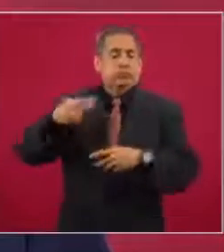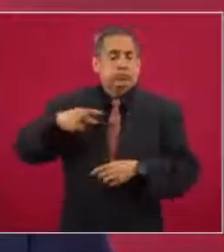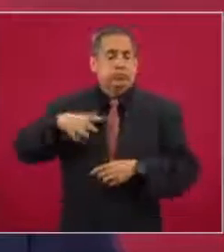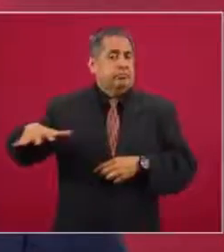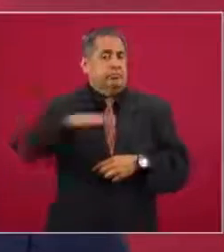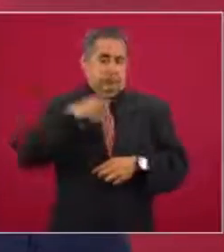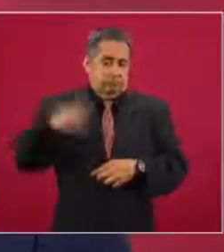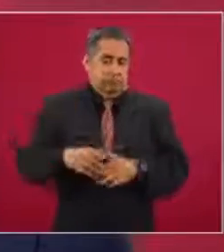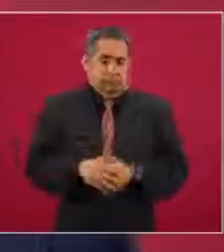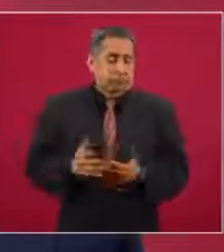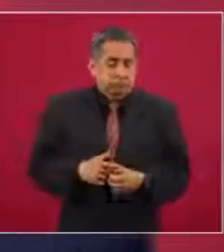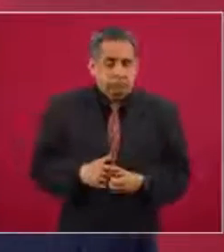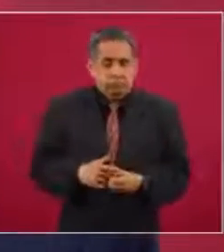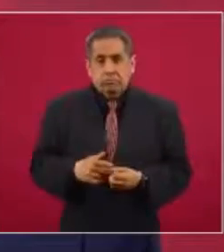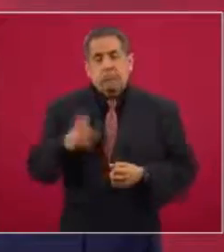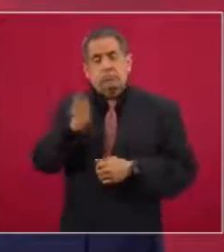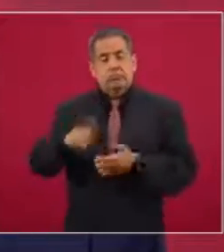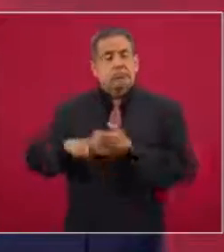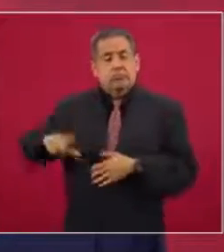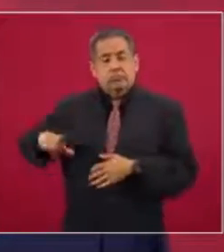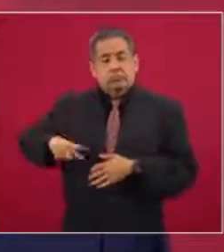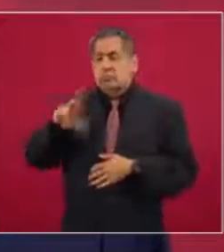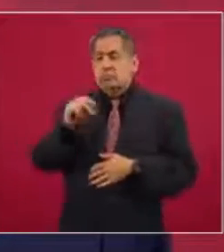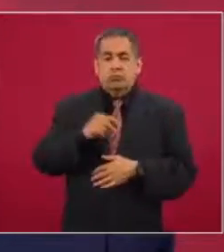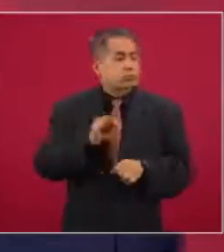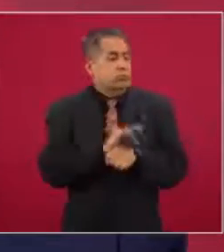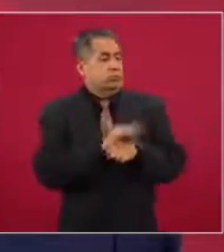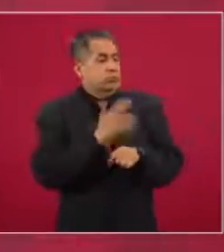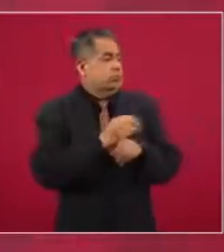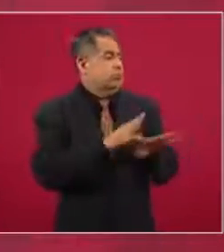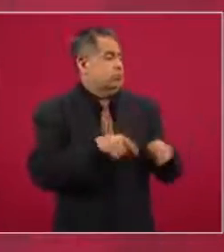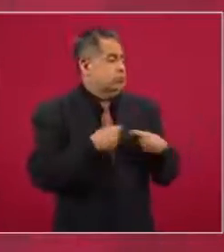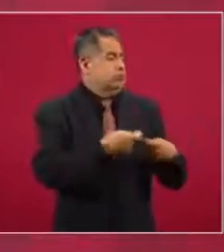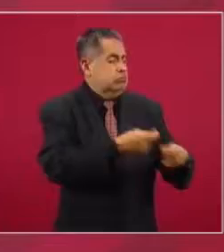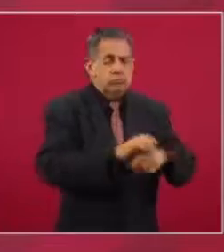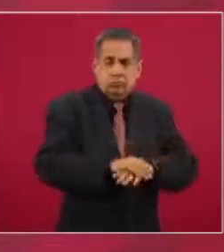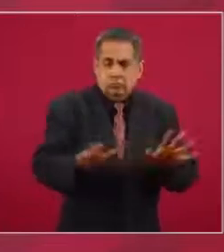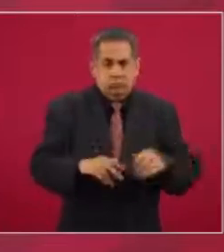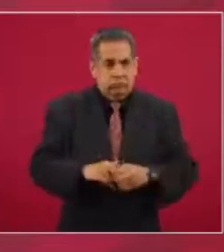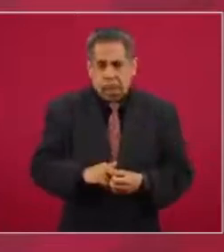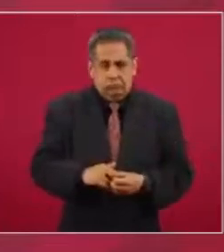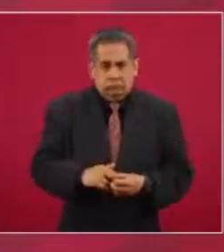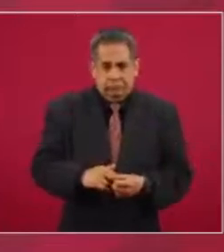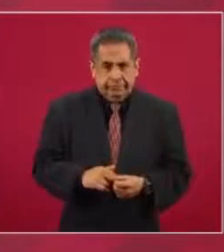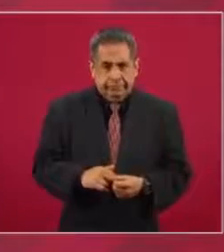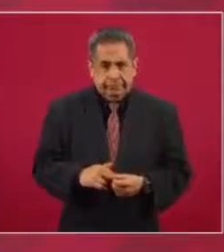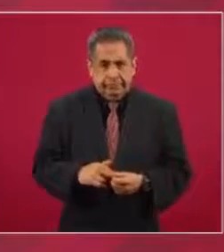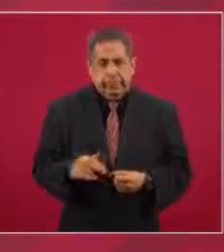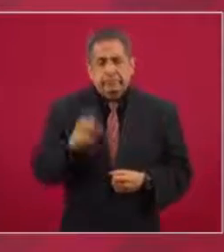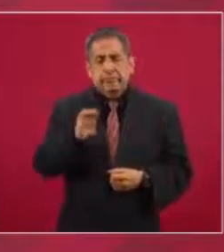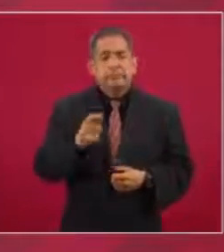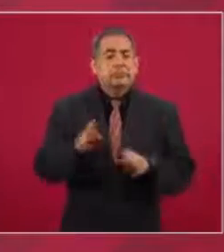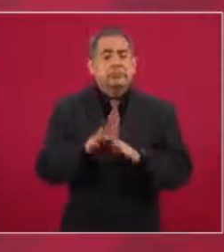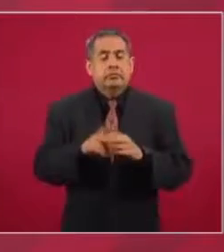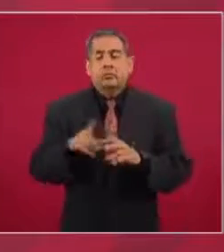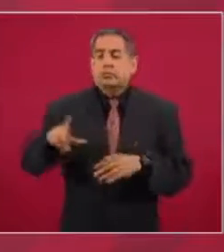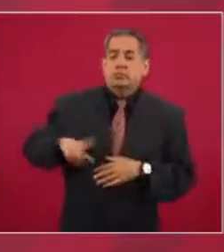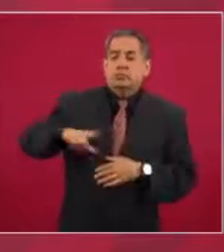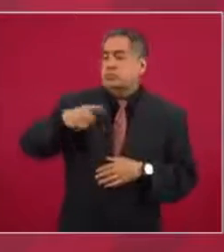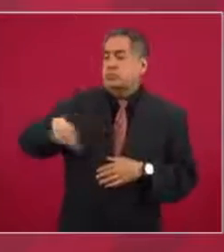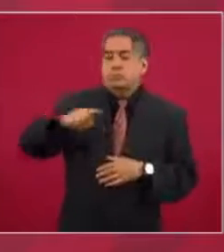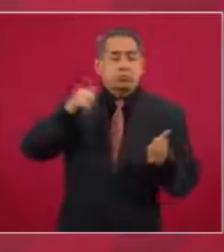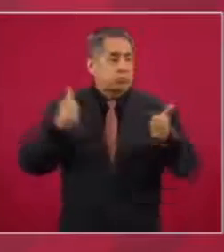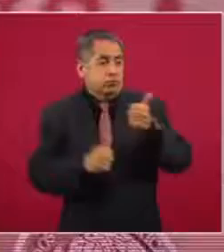y desde luego que tampoco el gobierno. es para los medios de información, o sea, que va a estar el gobierno